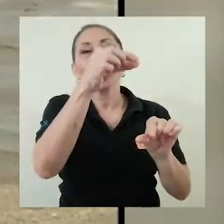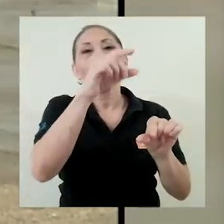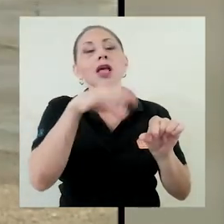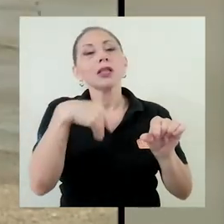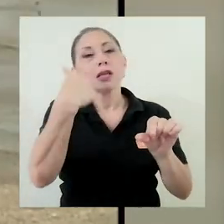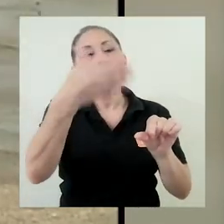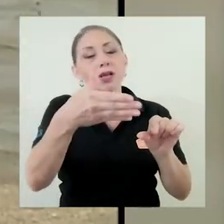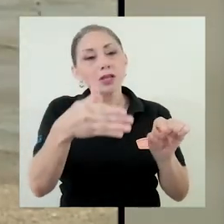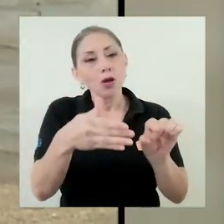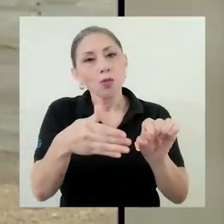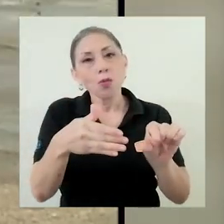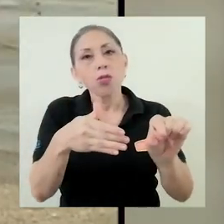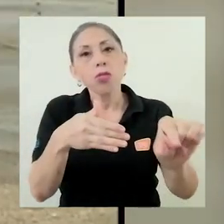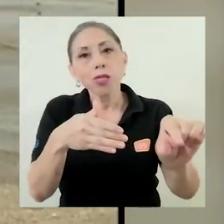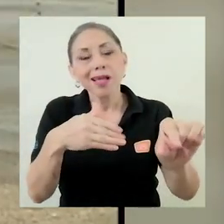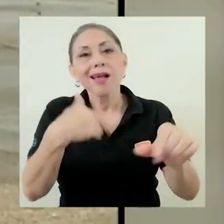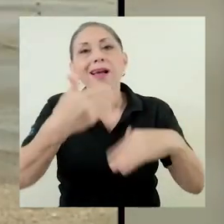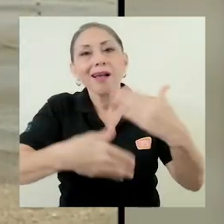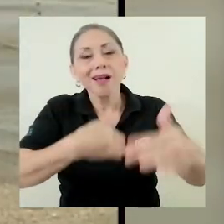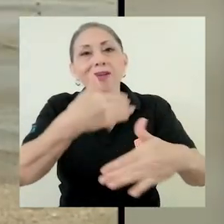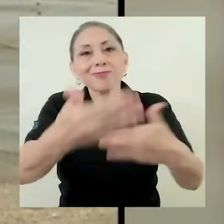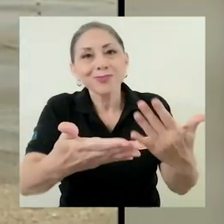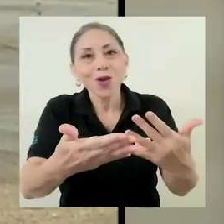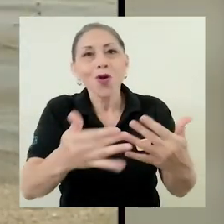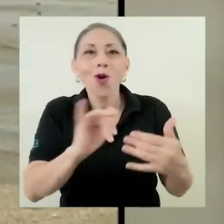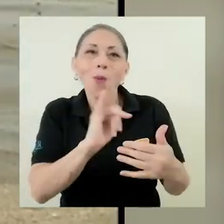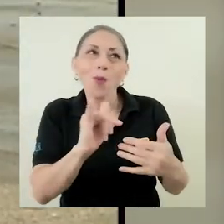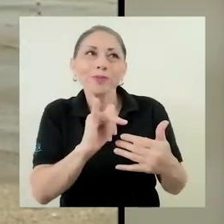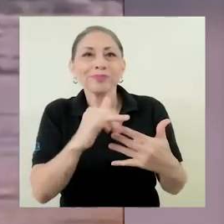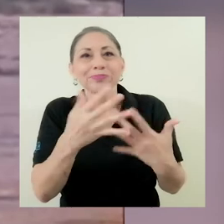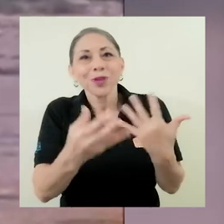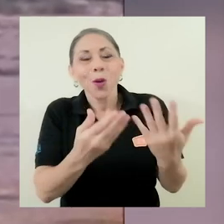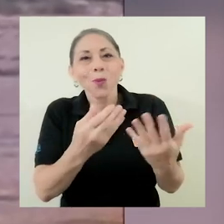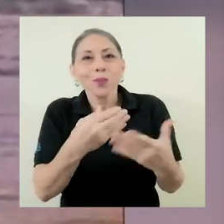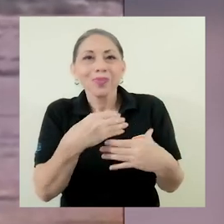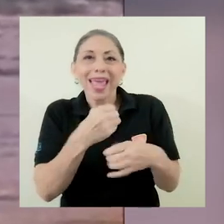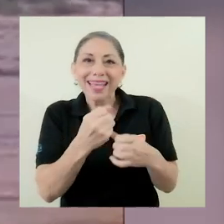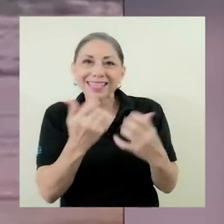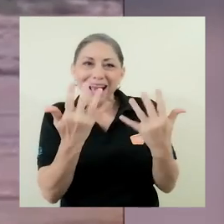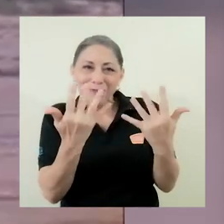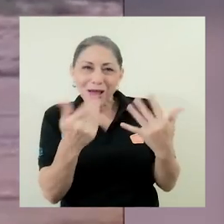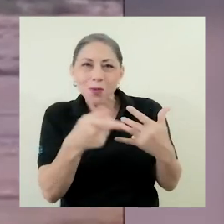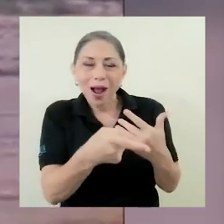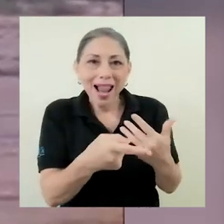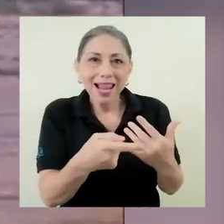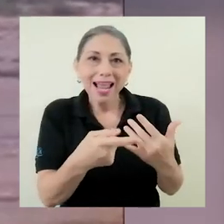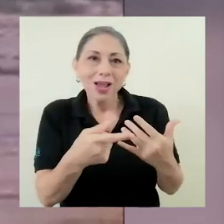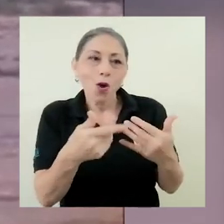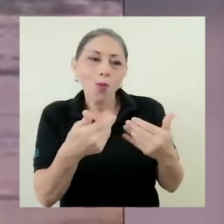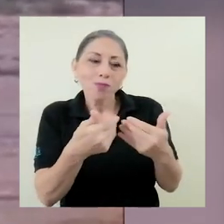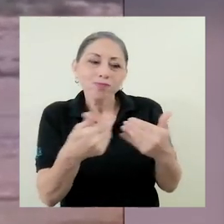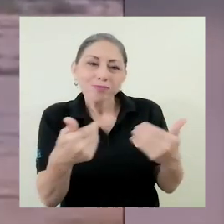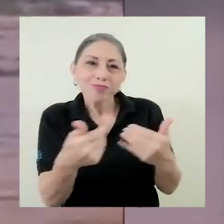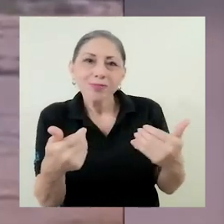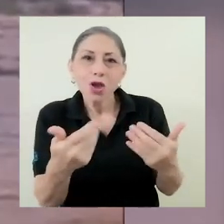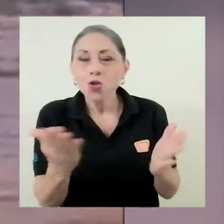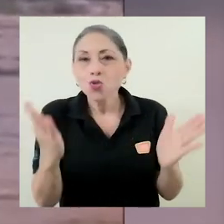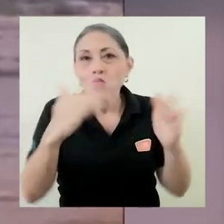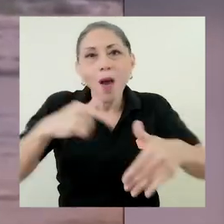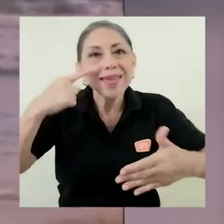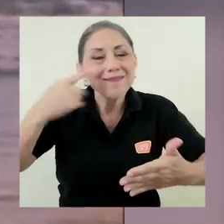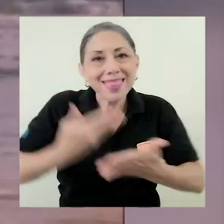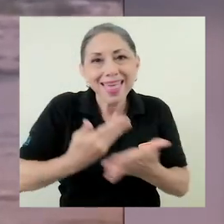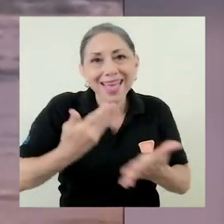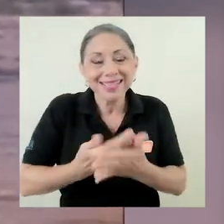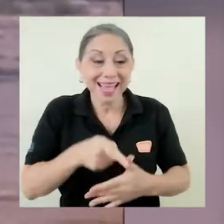una placa metálica que, pues, por decirlo de alguna manera, es hechiza, no responde necesariamente a algún ensayo, no hay